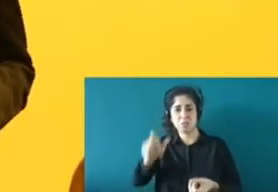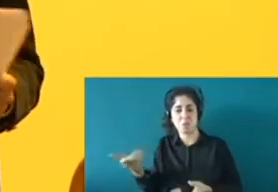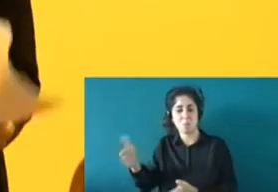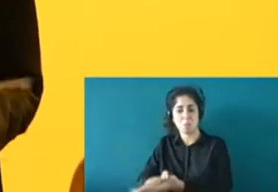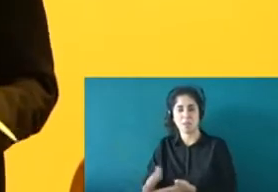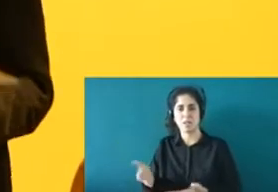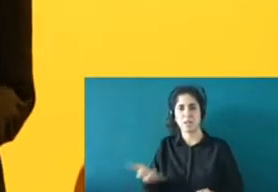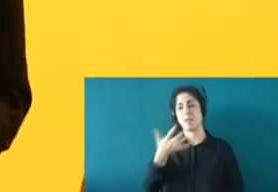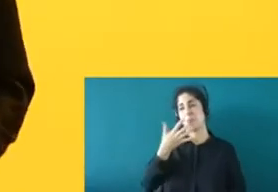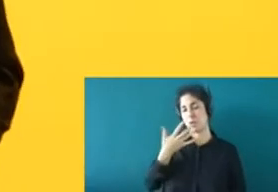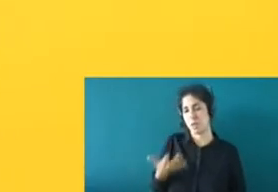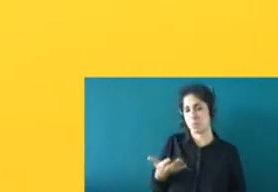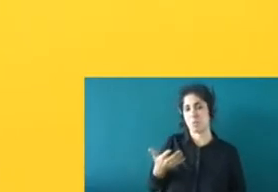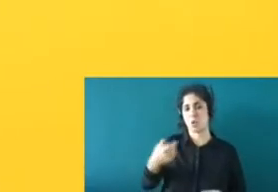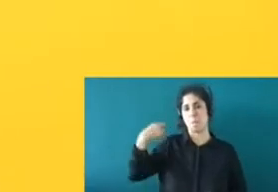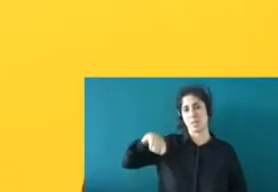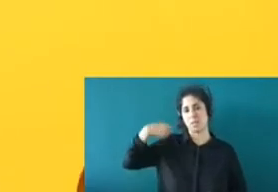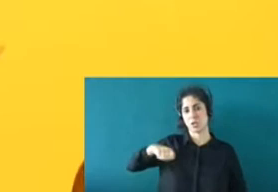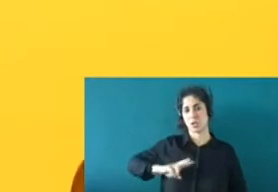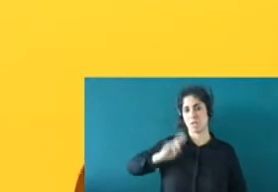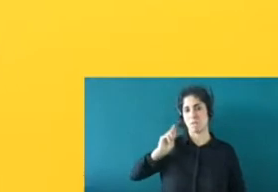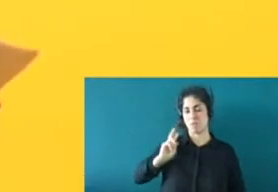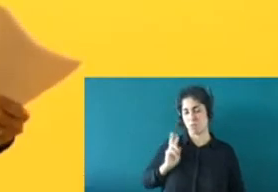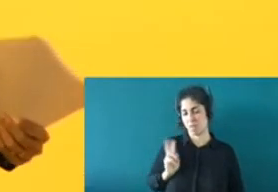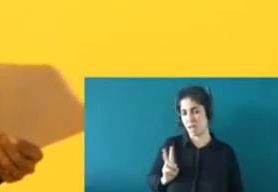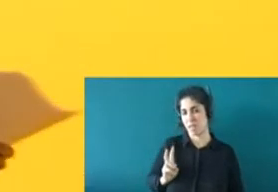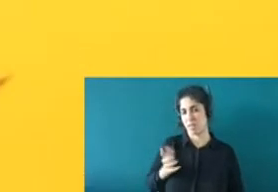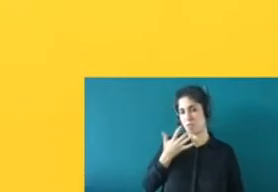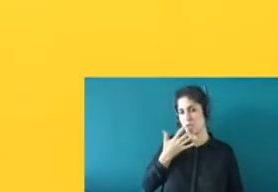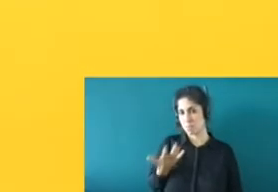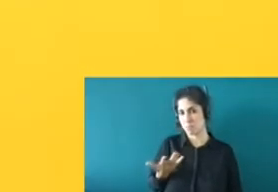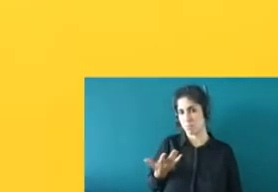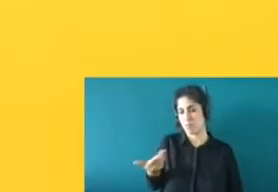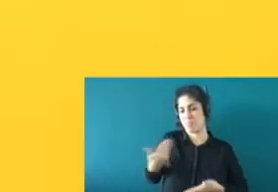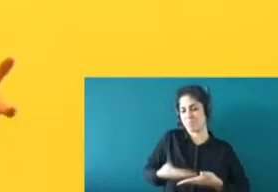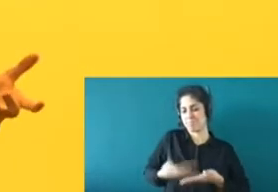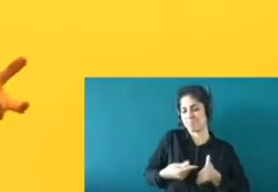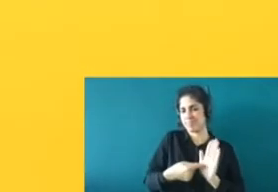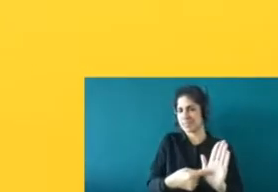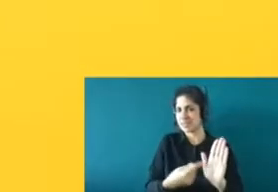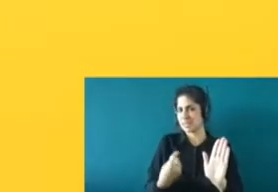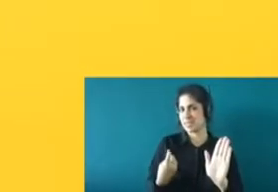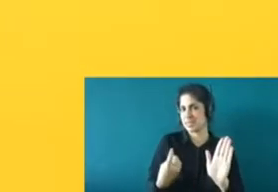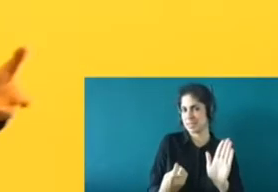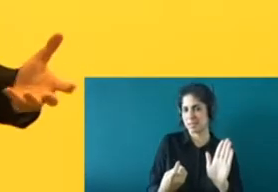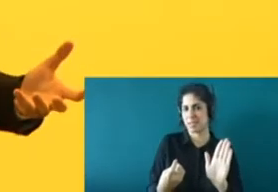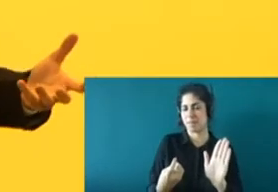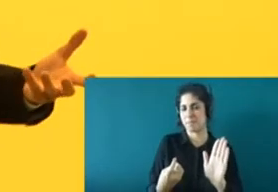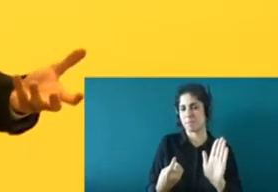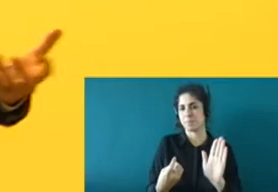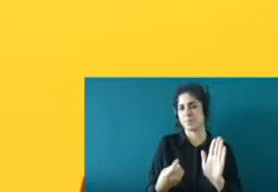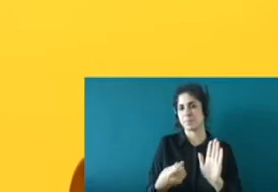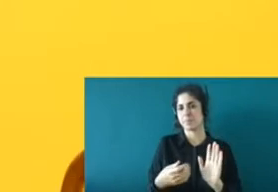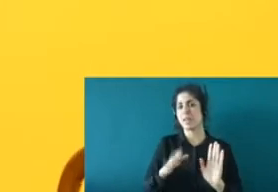para las viudas. O es decir, sirve para muchas cosas que no, al final,